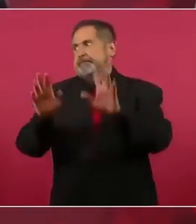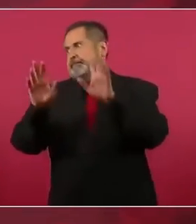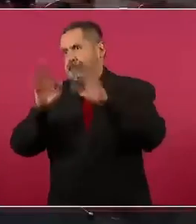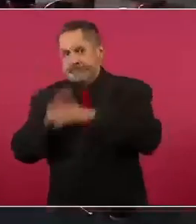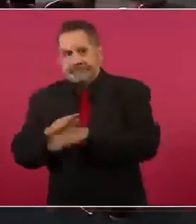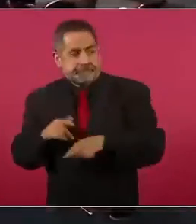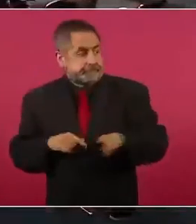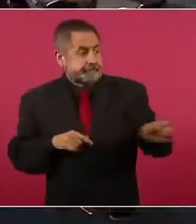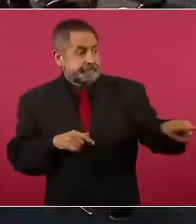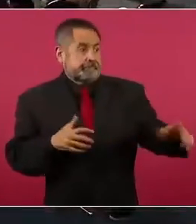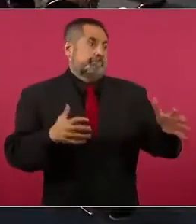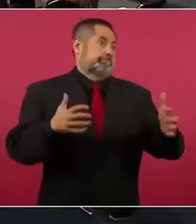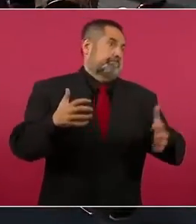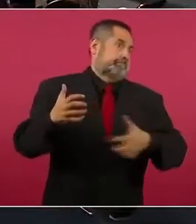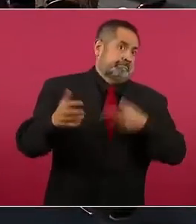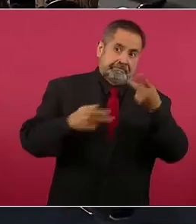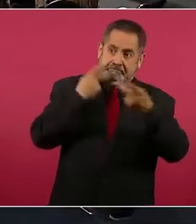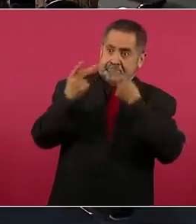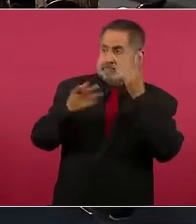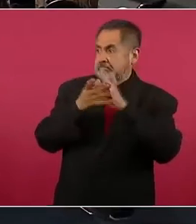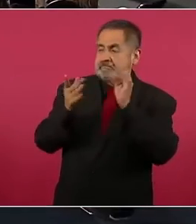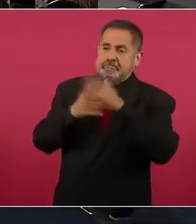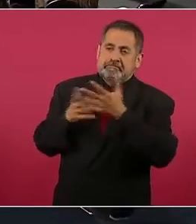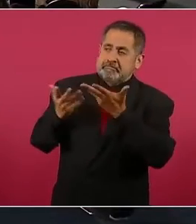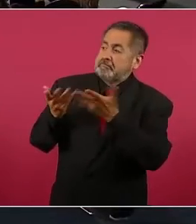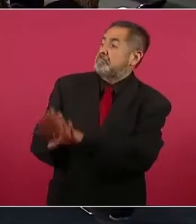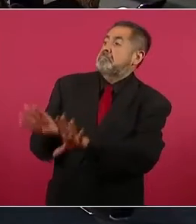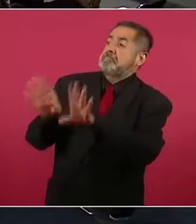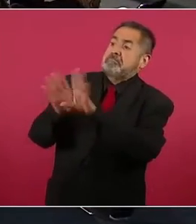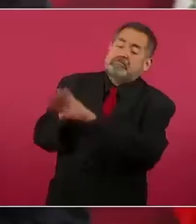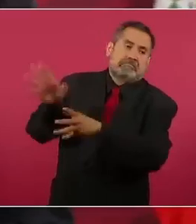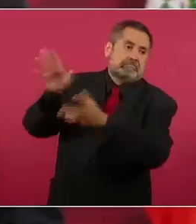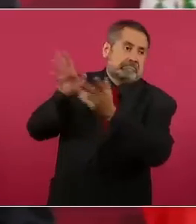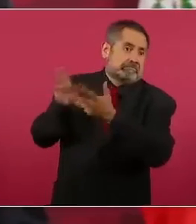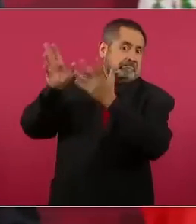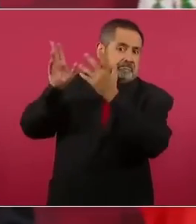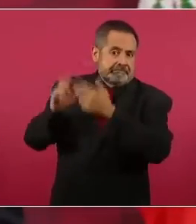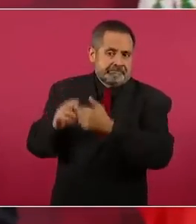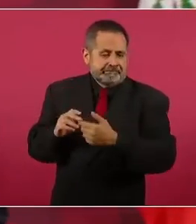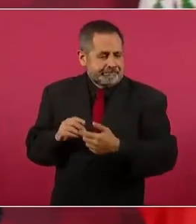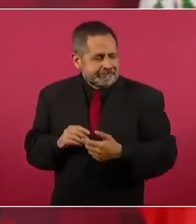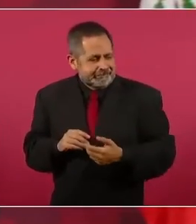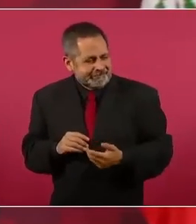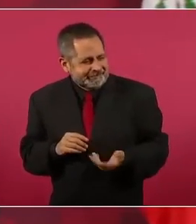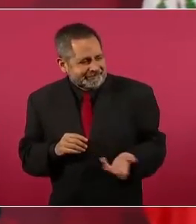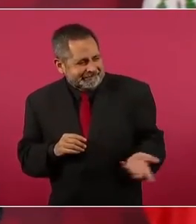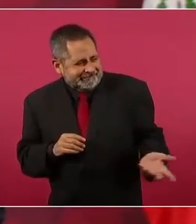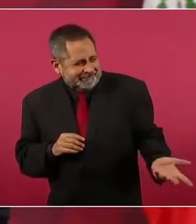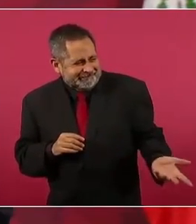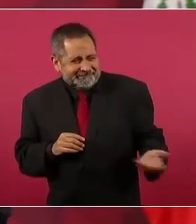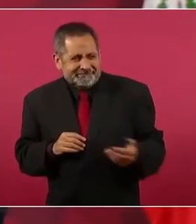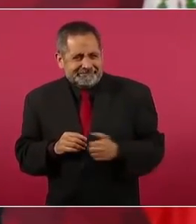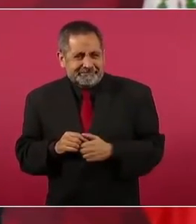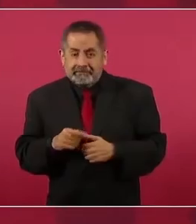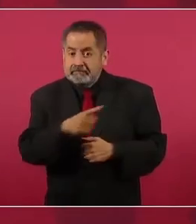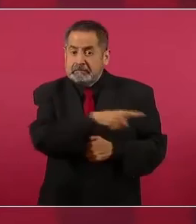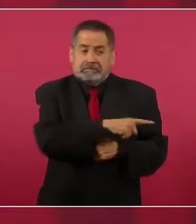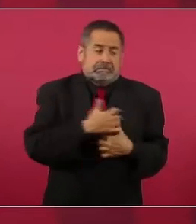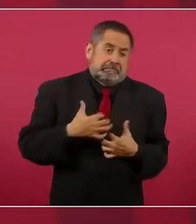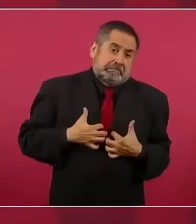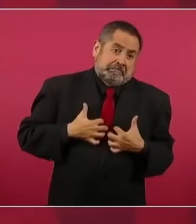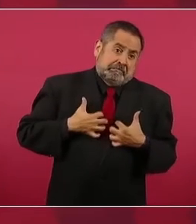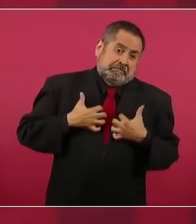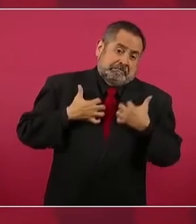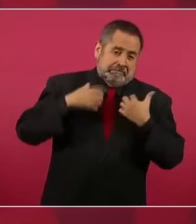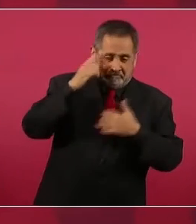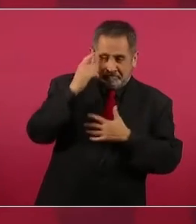se pusieron los conservadores enojadísimos.